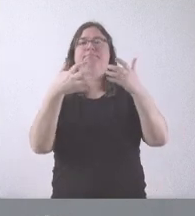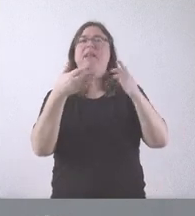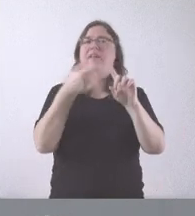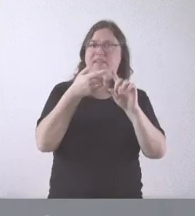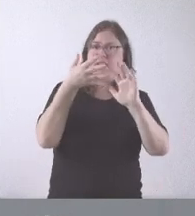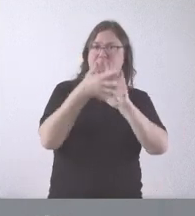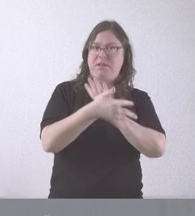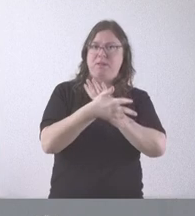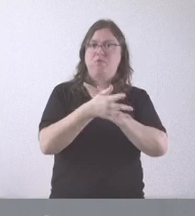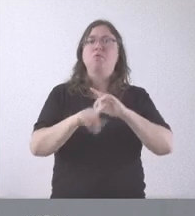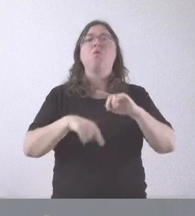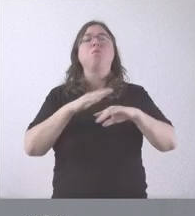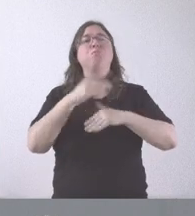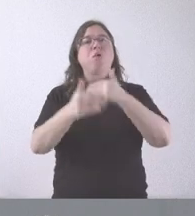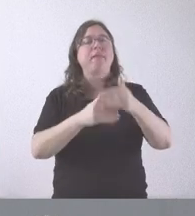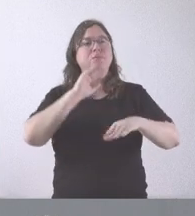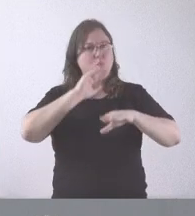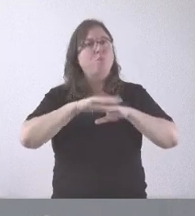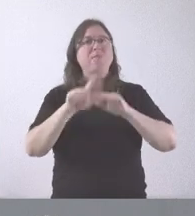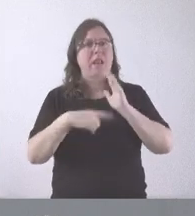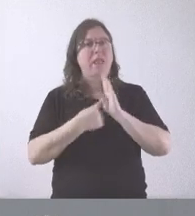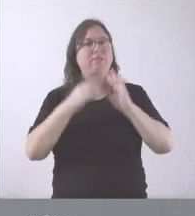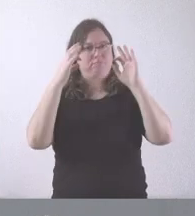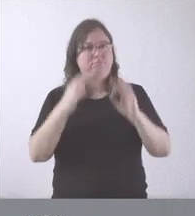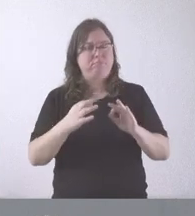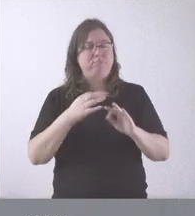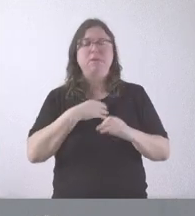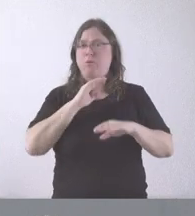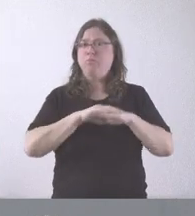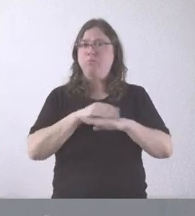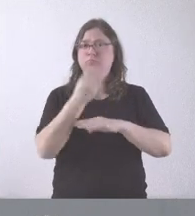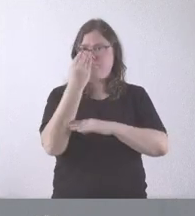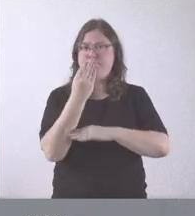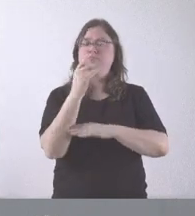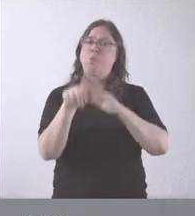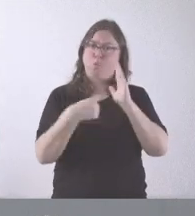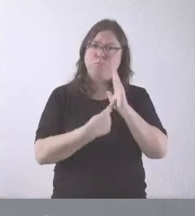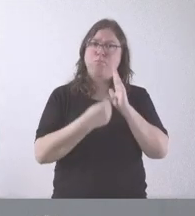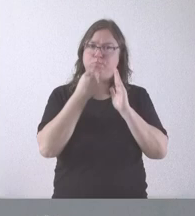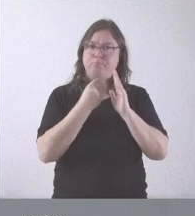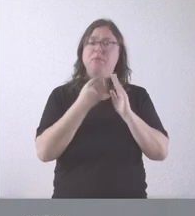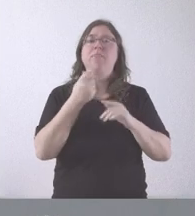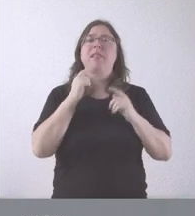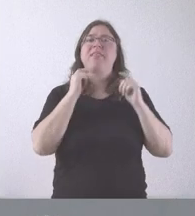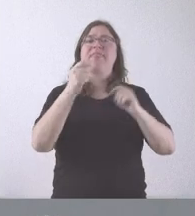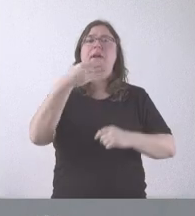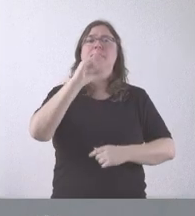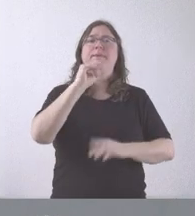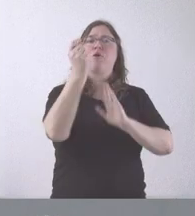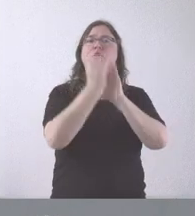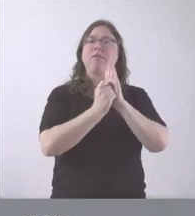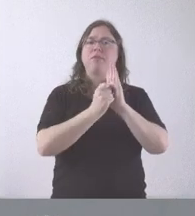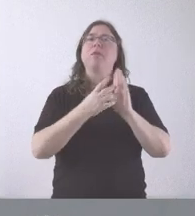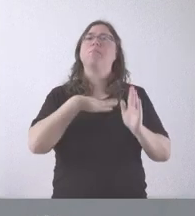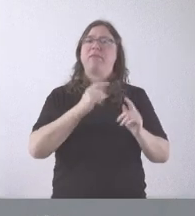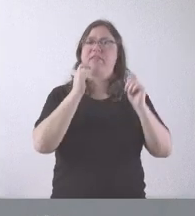y, por tanto, se cumplirá la ley. Es plenamente compatible el cumplimiento de la ley con declarar este bien de interés cultural que cumple las condiciones para ser declarado.